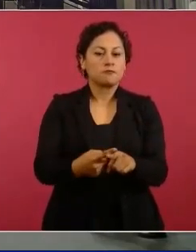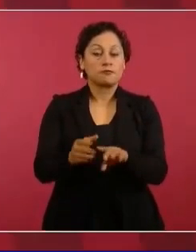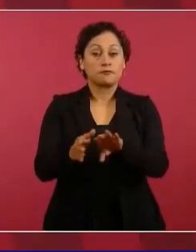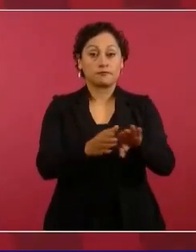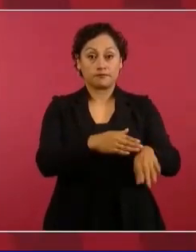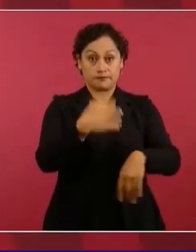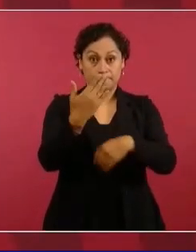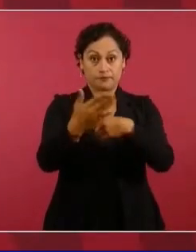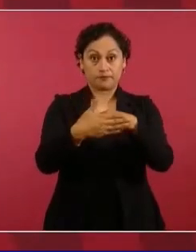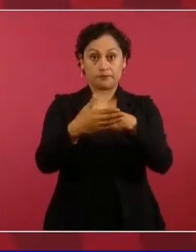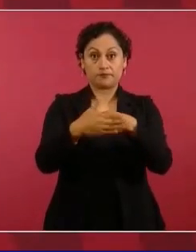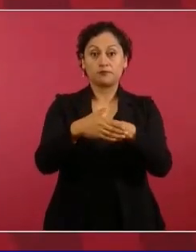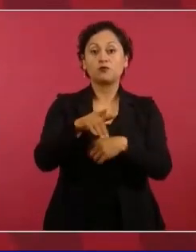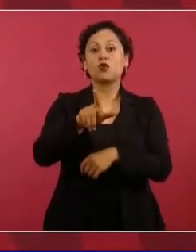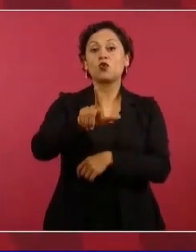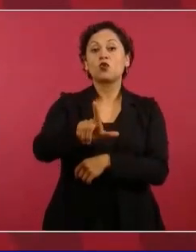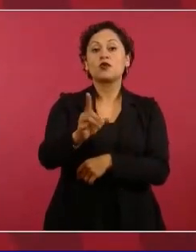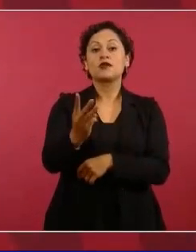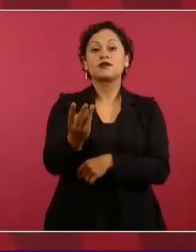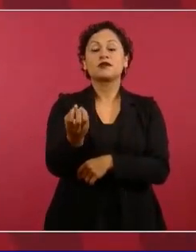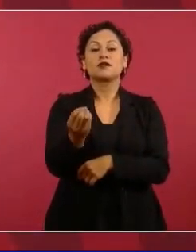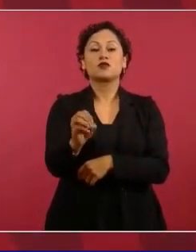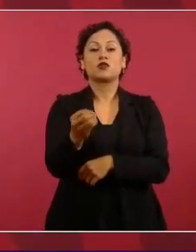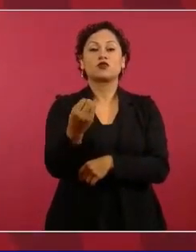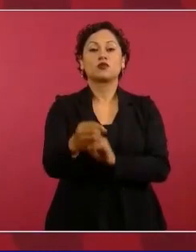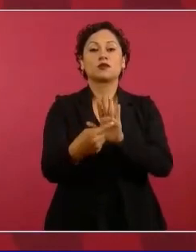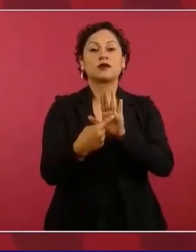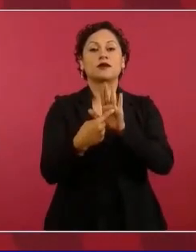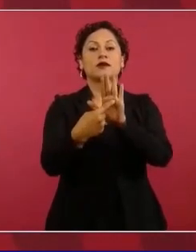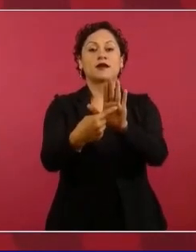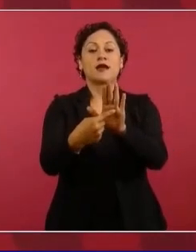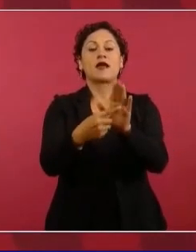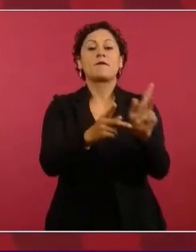octubre, se va a presentar el plan antiinflacionario,